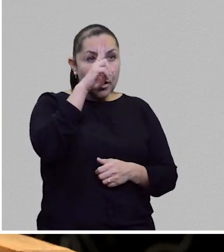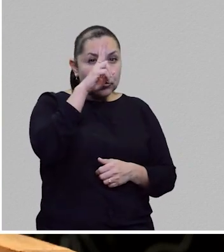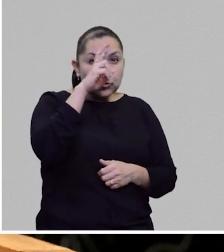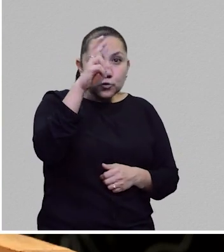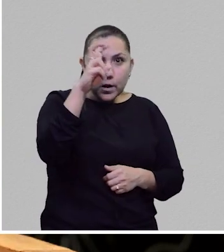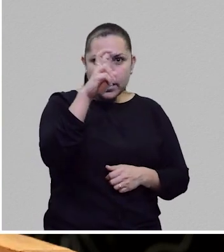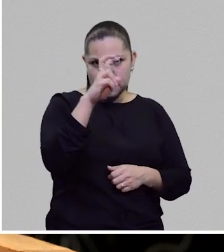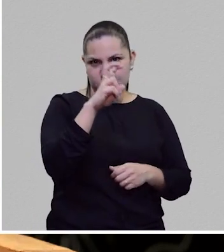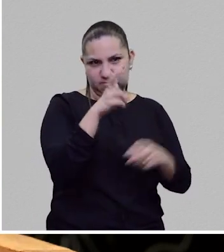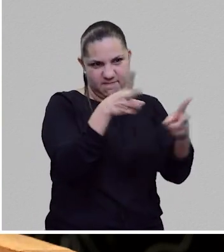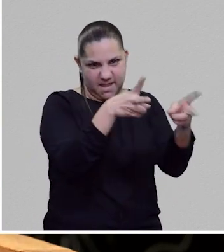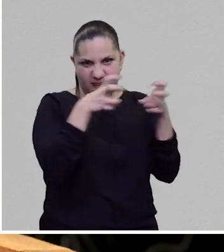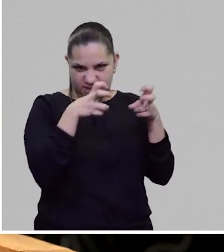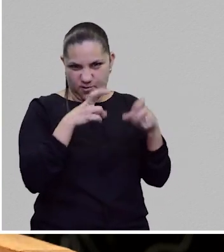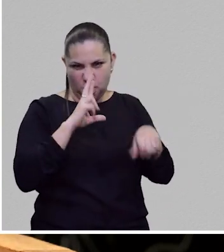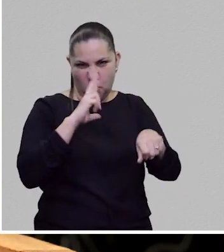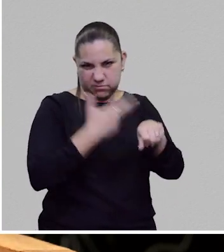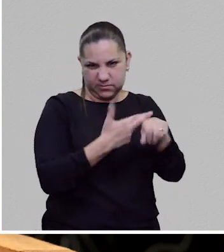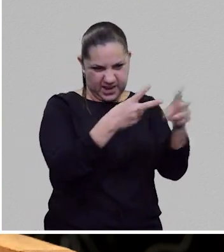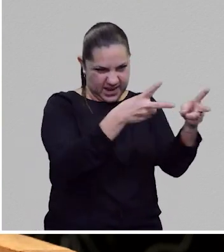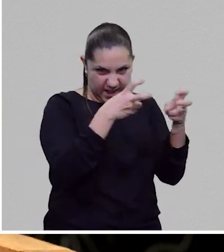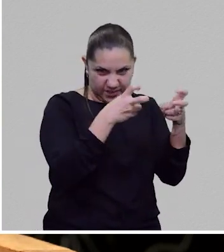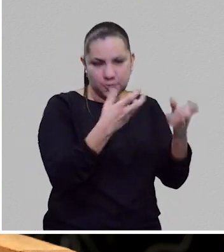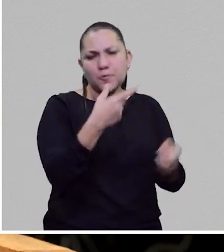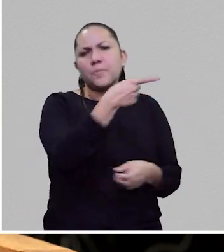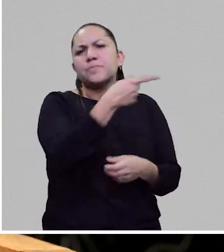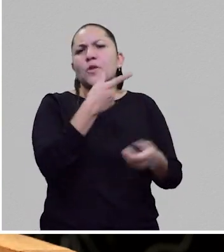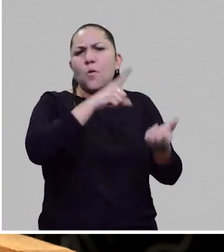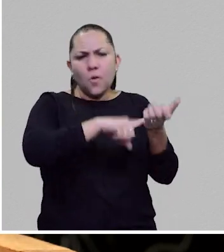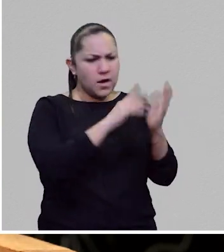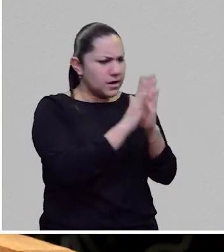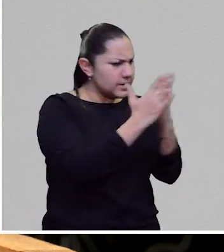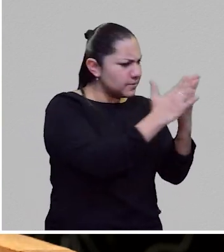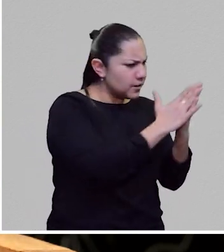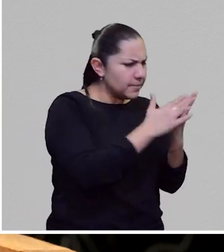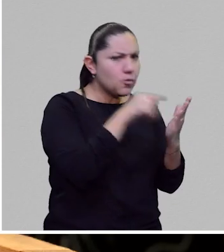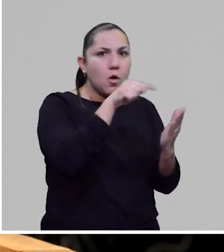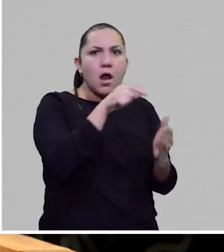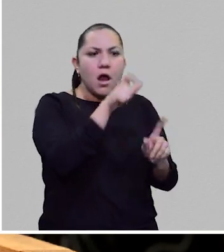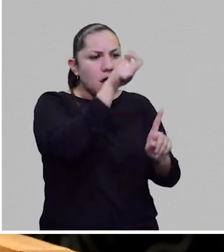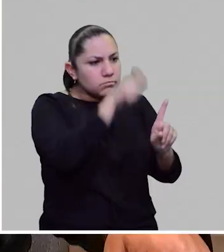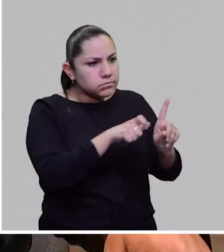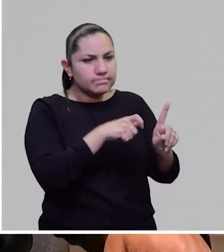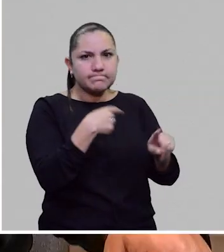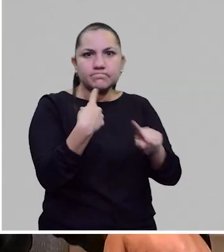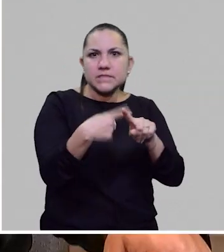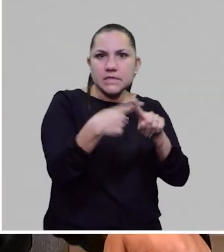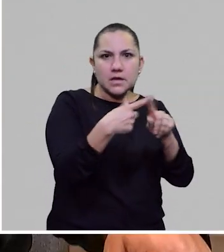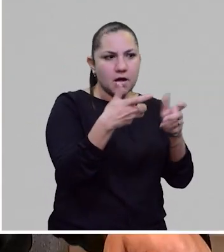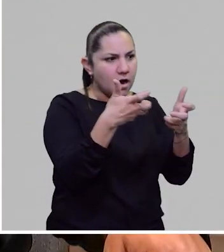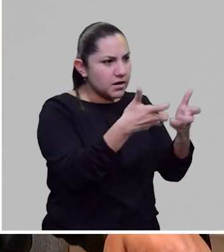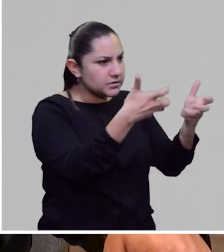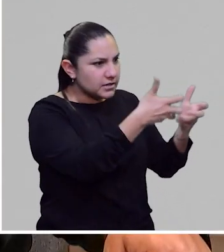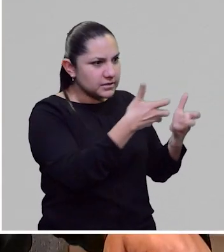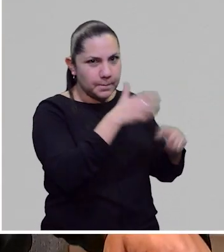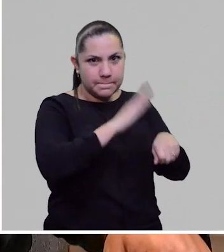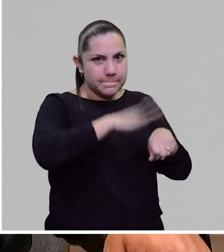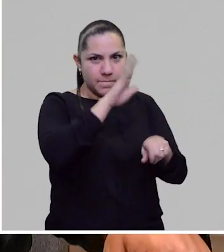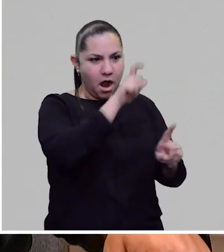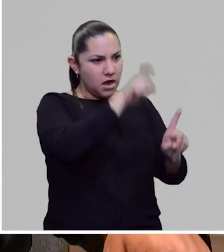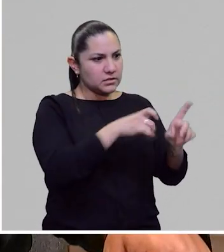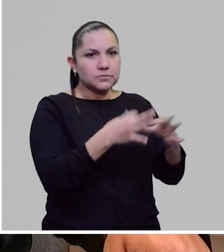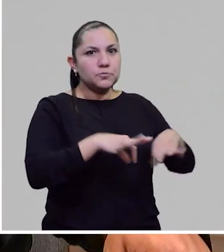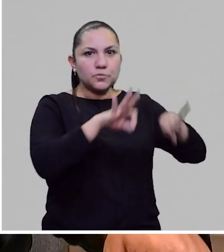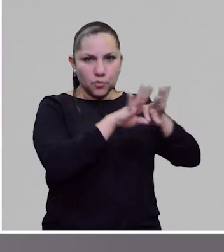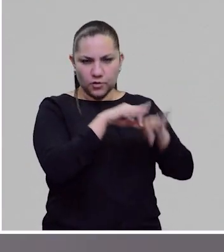aquí el estruendo del silencio, que también el personaje principal es robot. Exacto. Y bueno, no tenemos aquí, pero está el